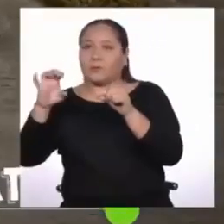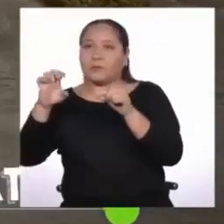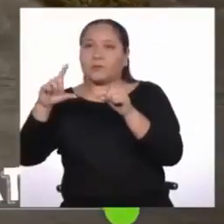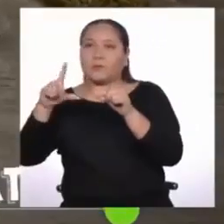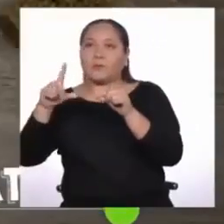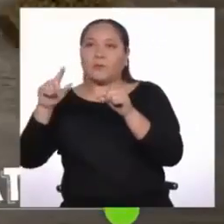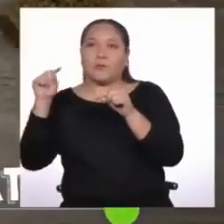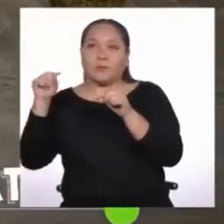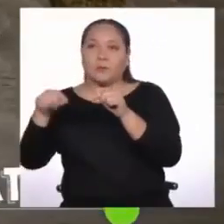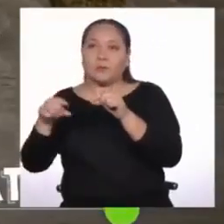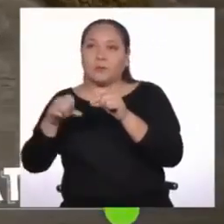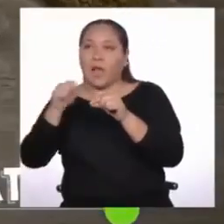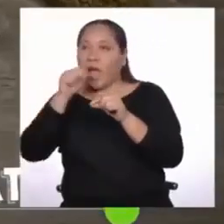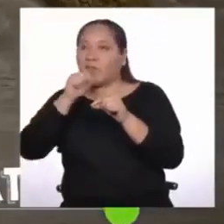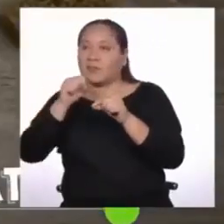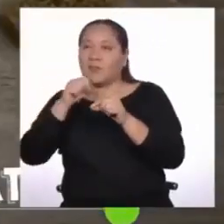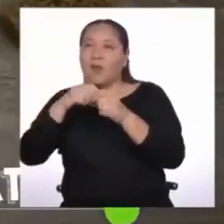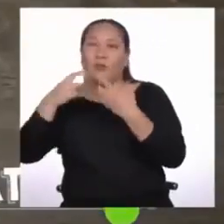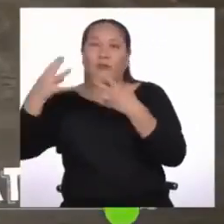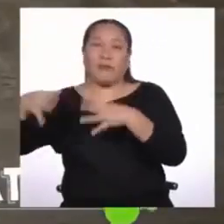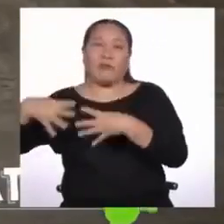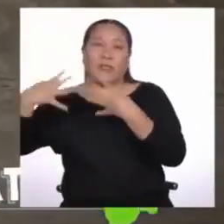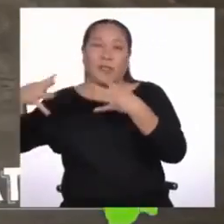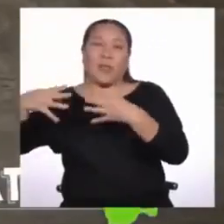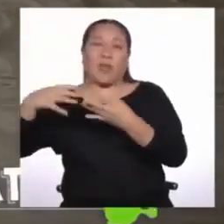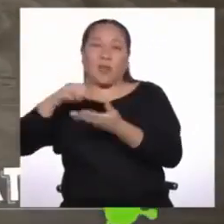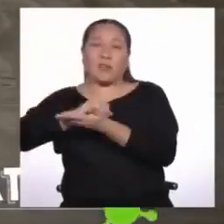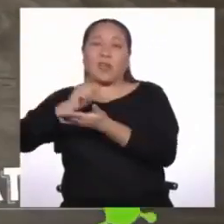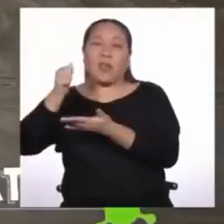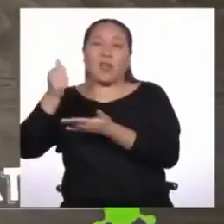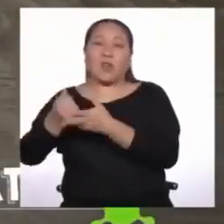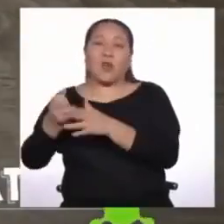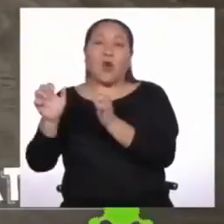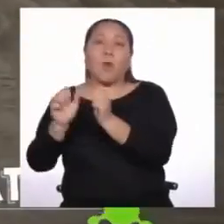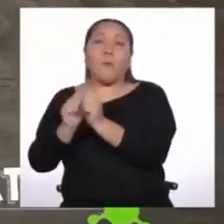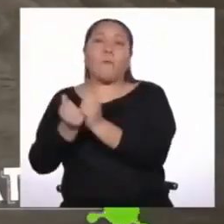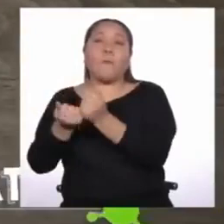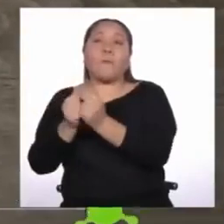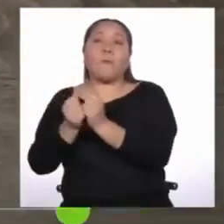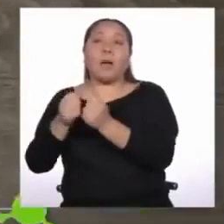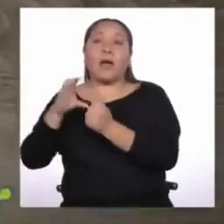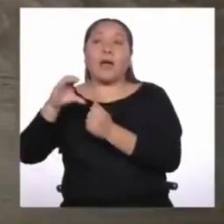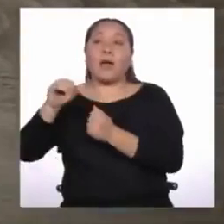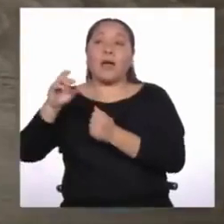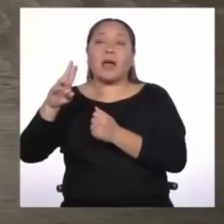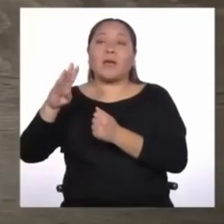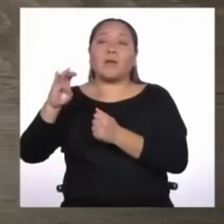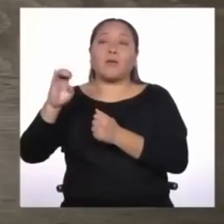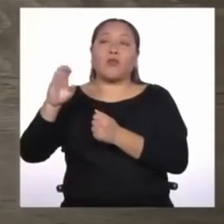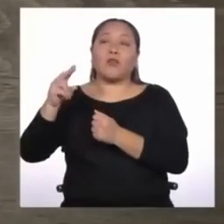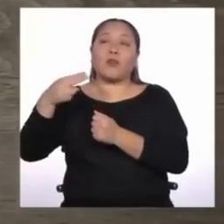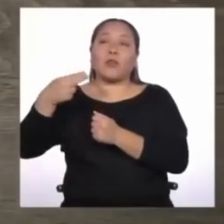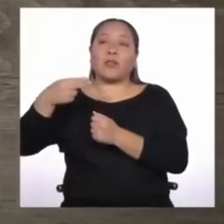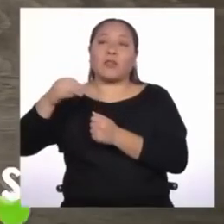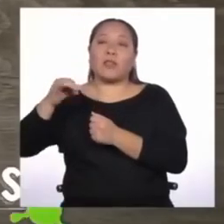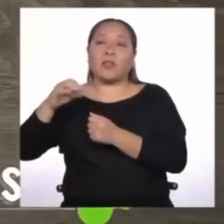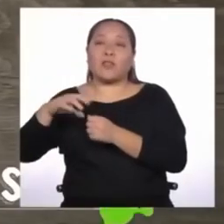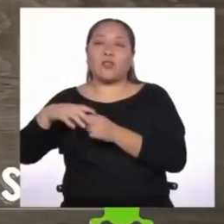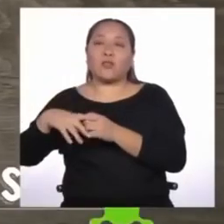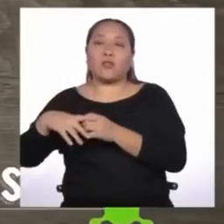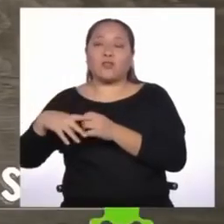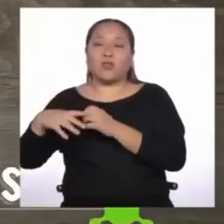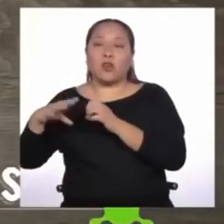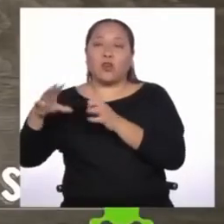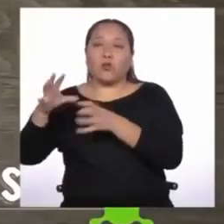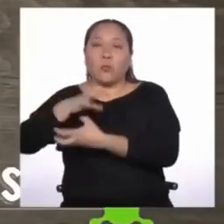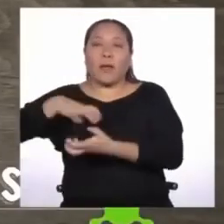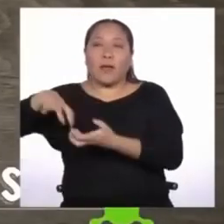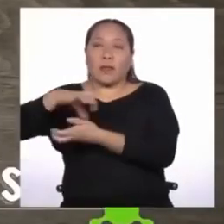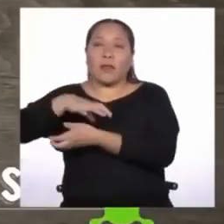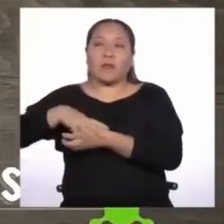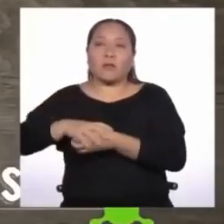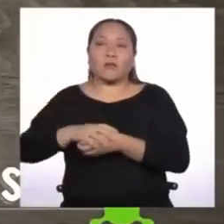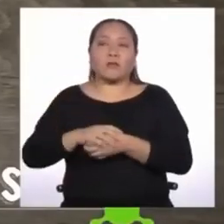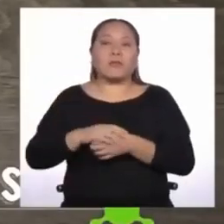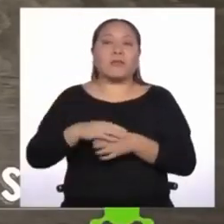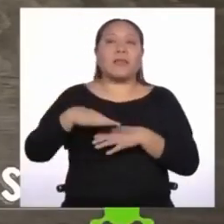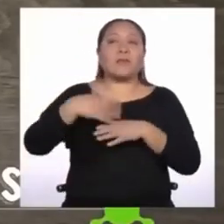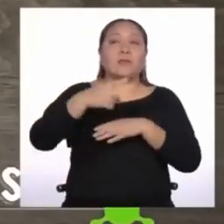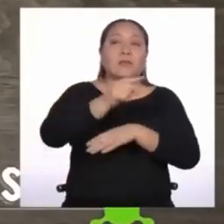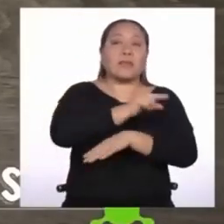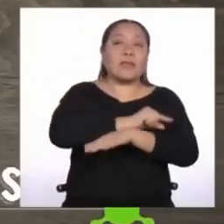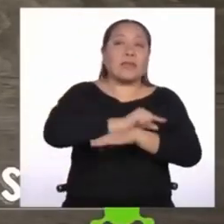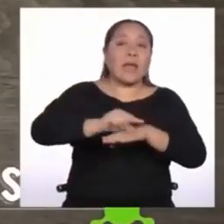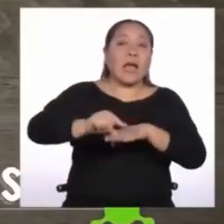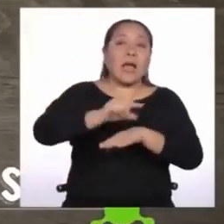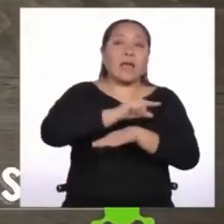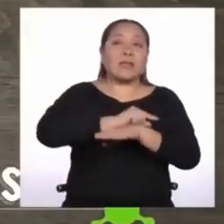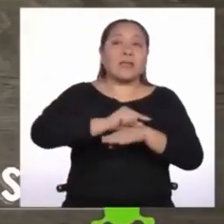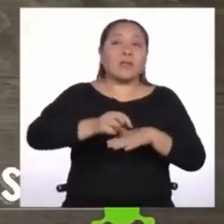los fideos, el arroz, el pan, que son los carbohidratos complejos. Y finalmente las grasas, idealmente consumir las